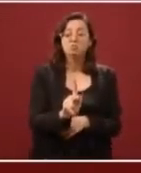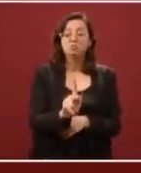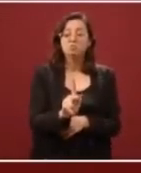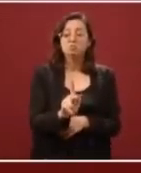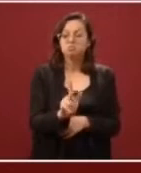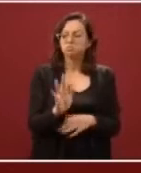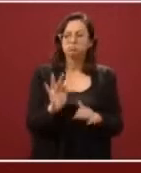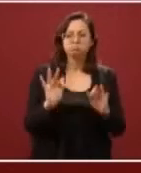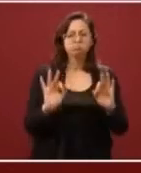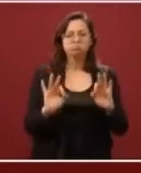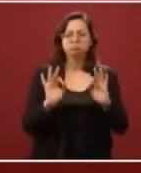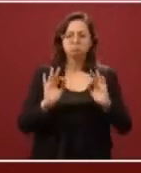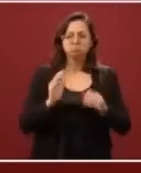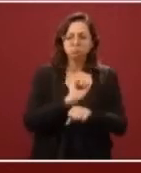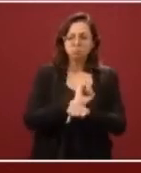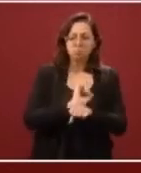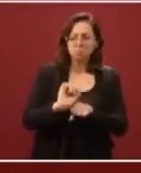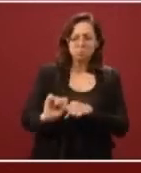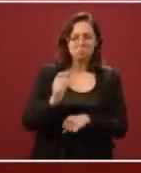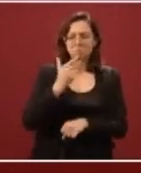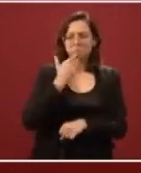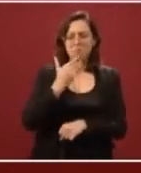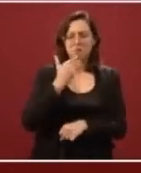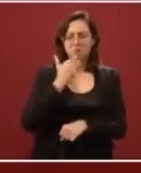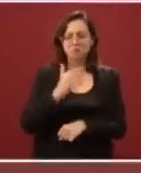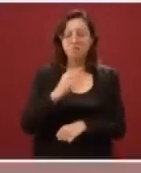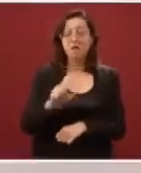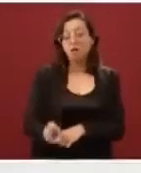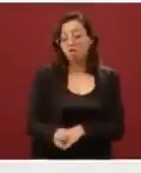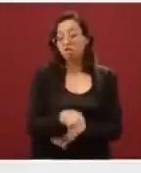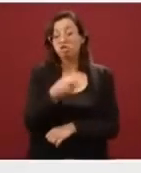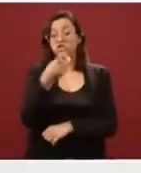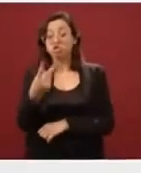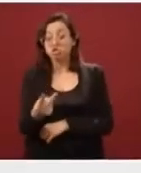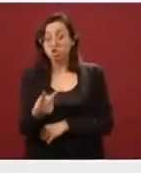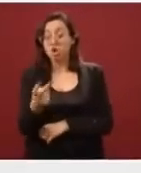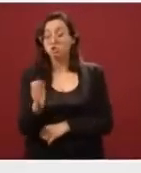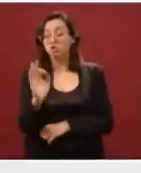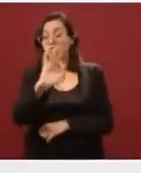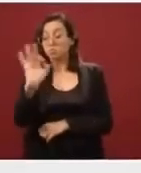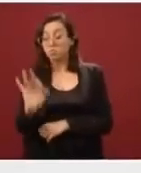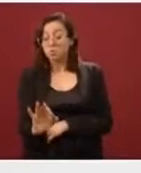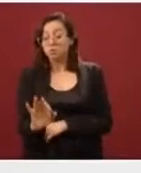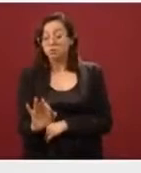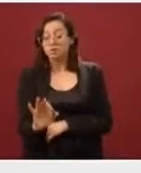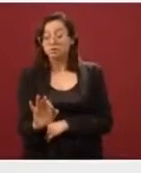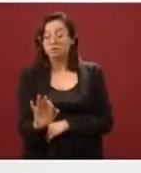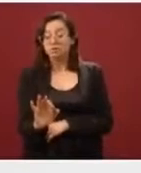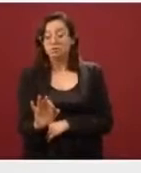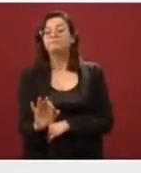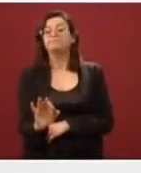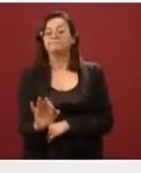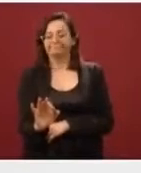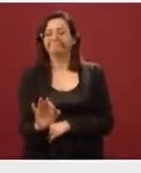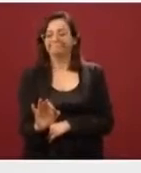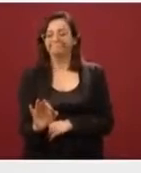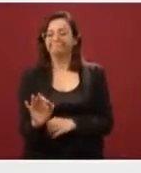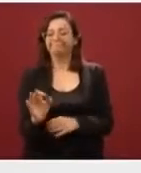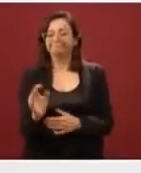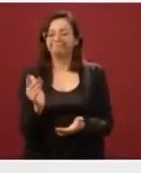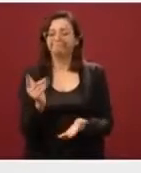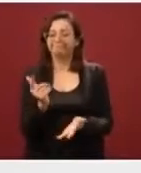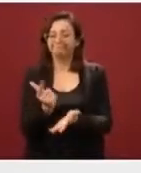estables. Un 2 por ciento son los que para el corte de hoy están reportados